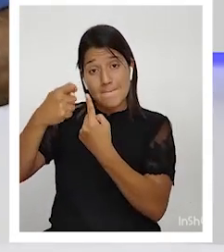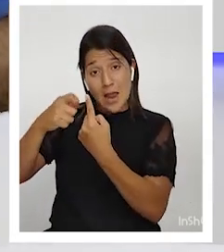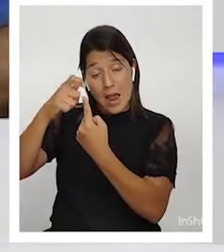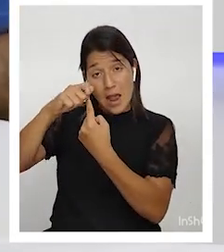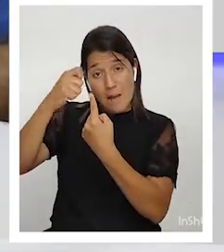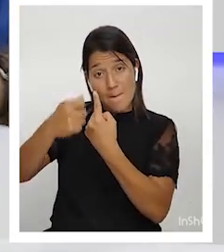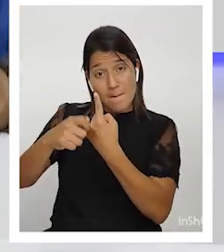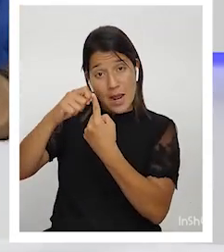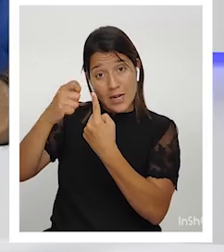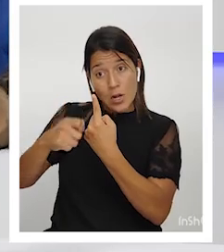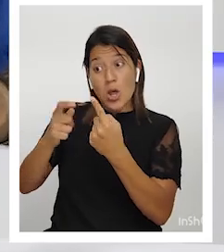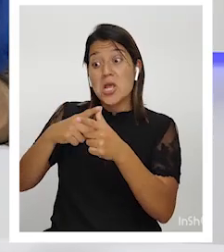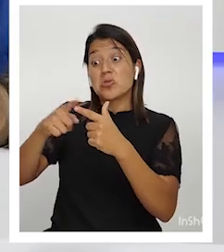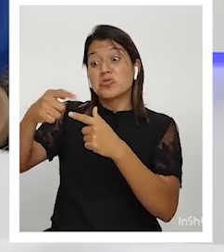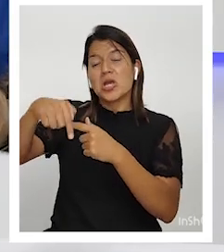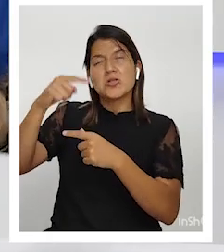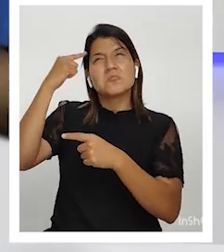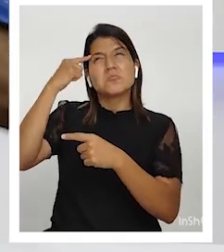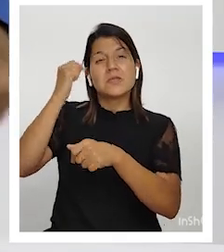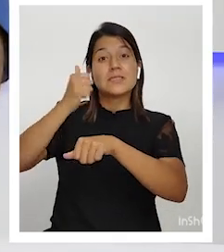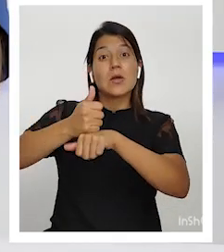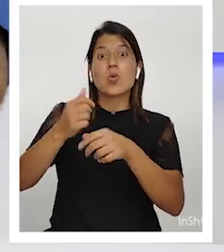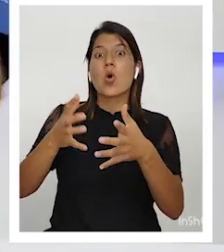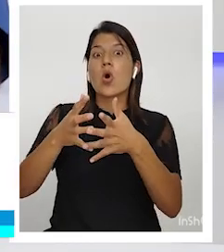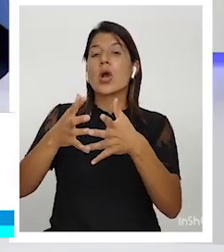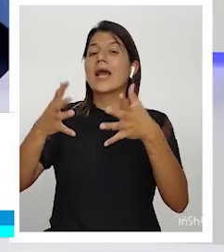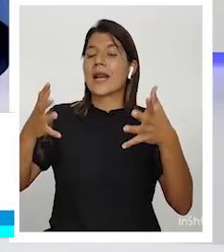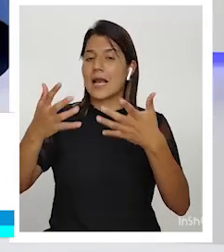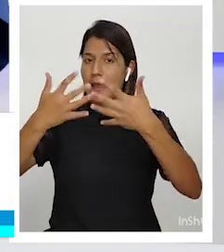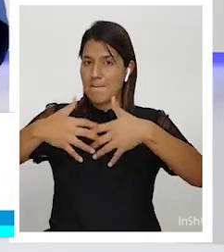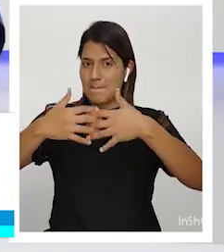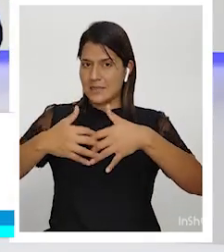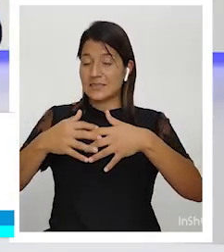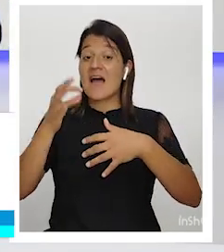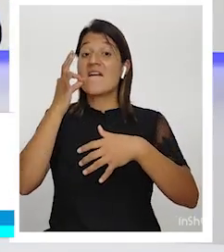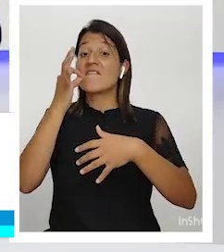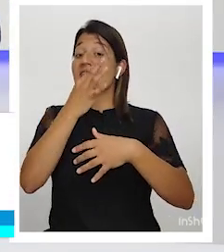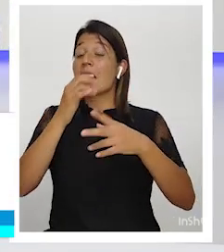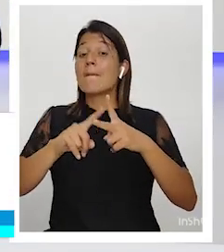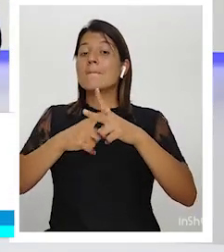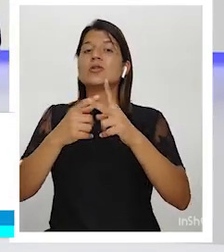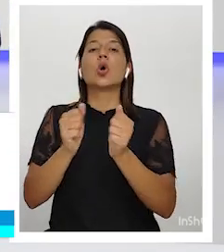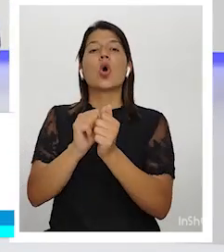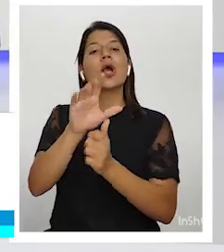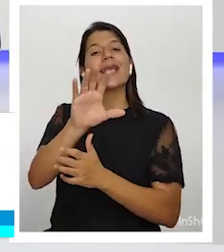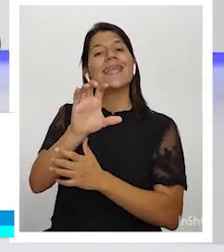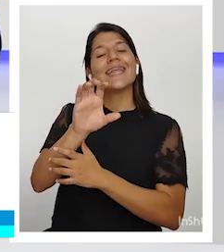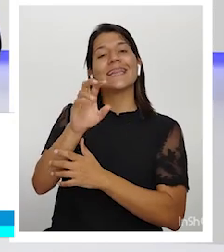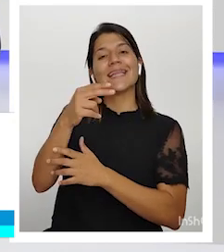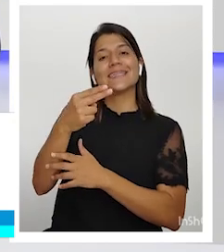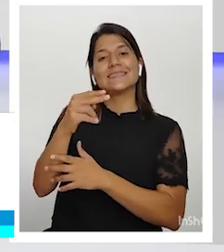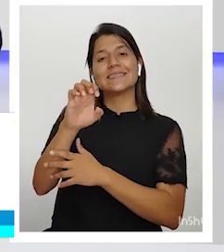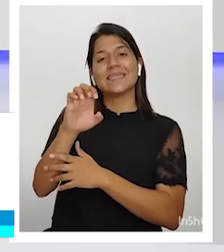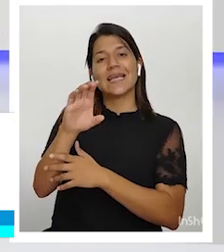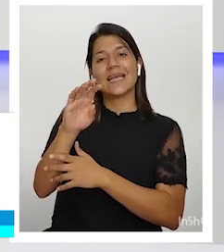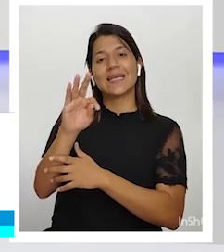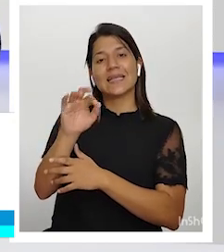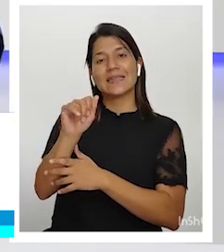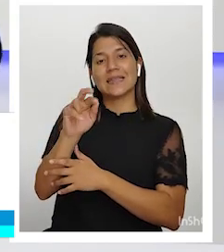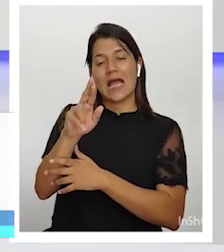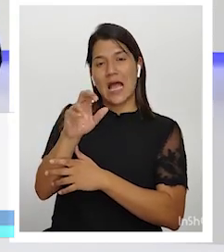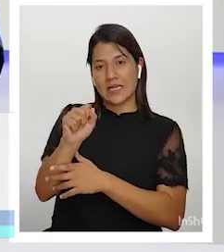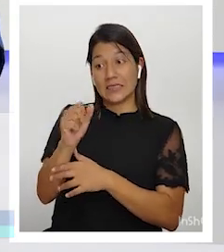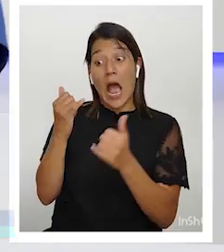montar una gran empresa. Es una finca que empezó con 500 hectáreas, ahora tiene 1.000, yo voy a tener 1.500.